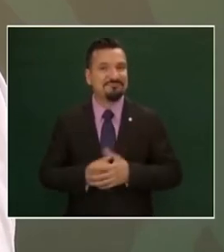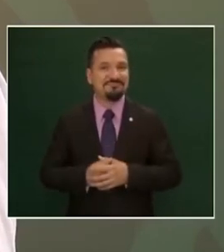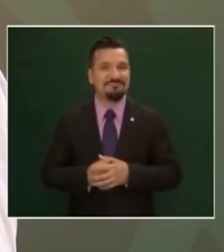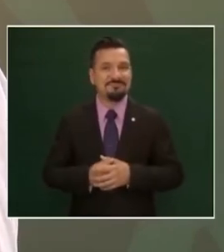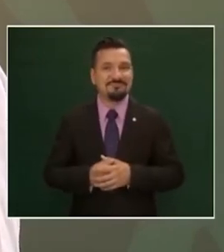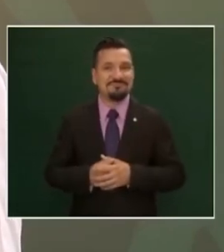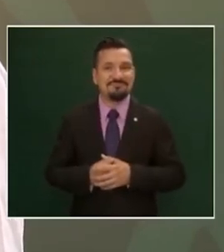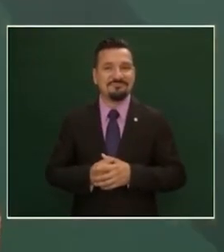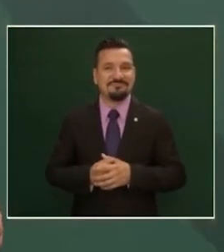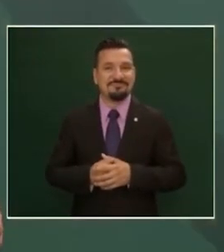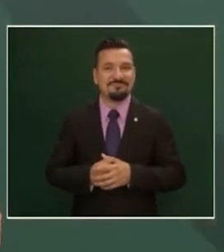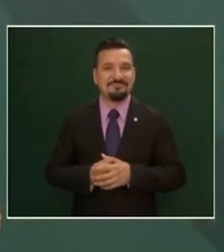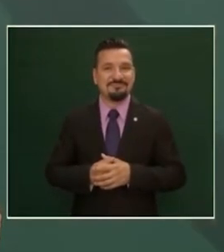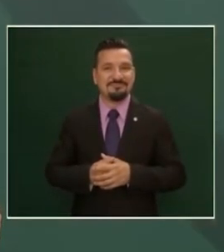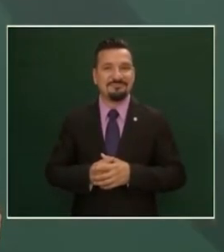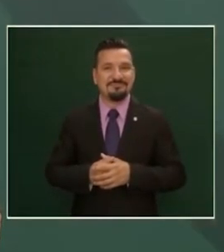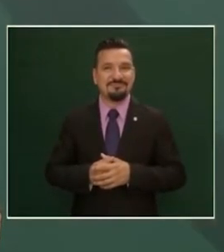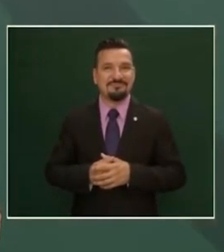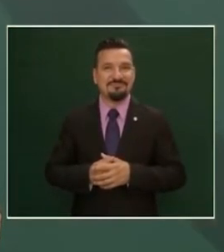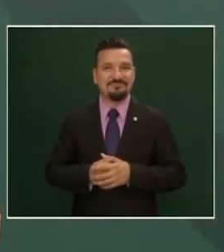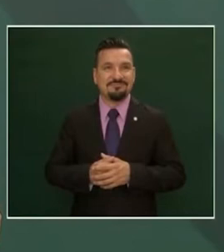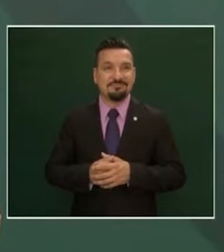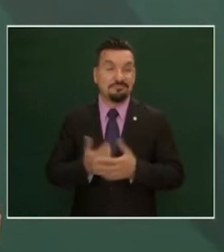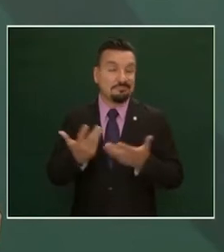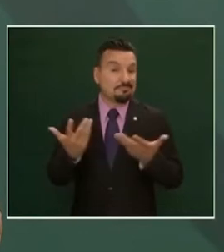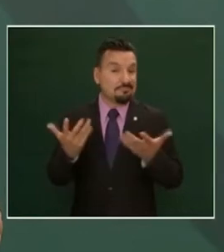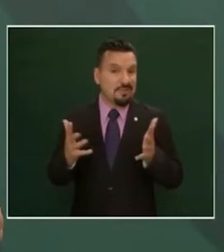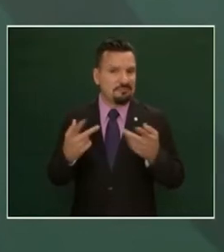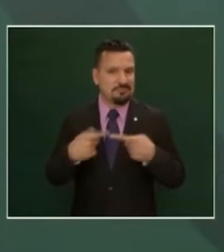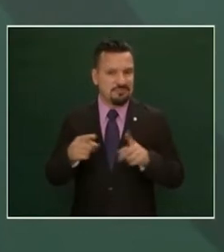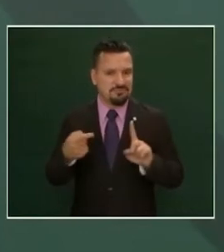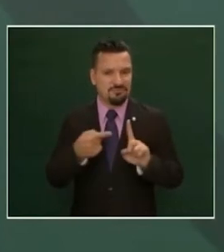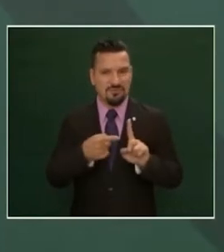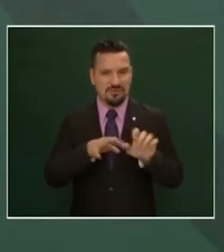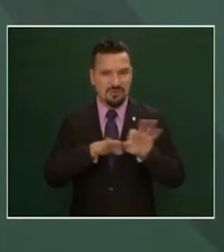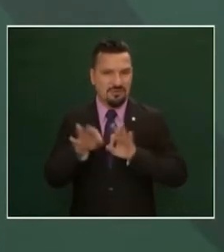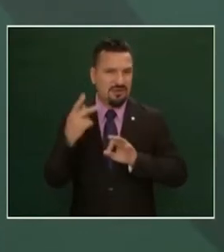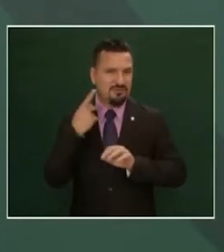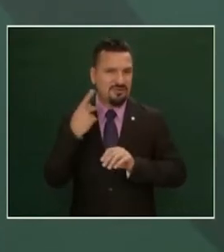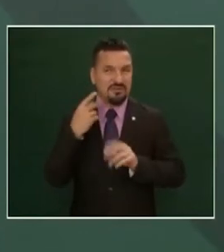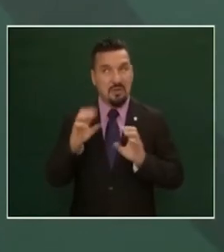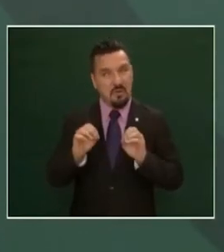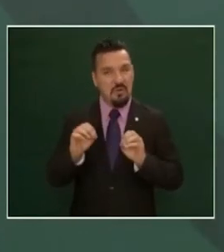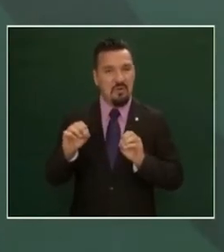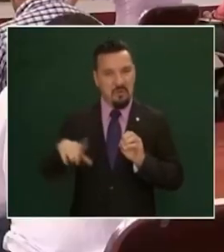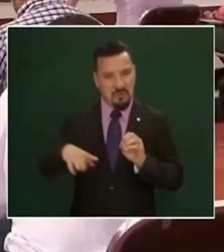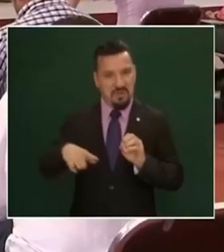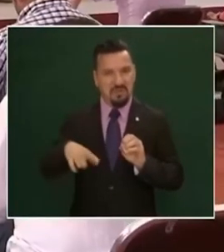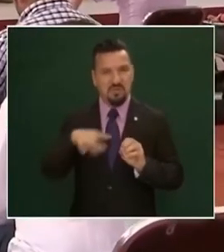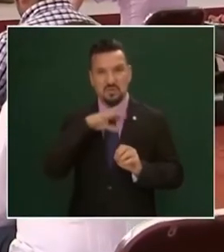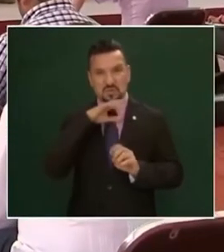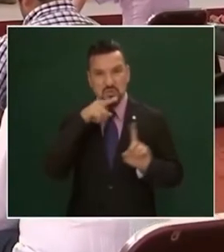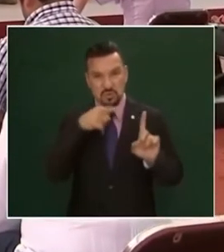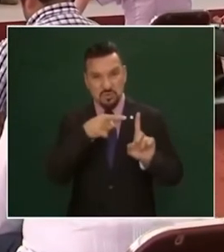ya el corrupto está estigmatizado